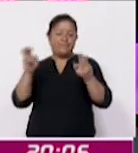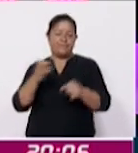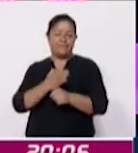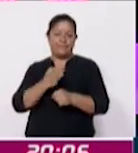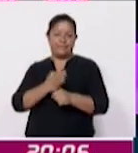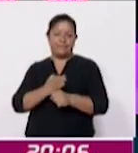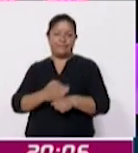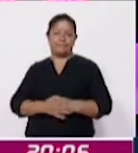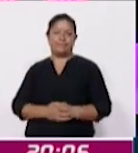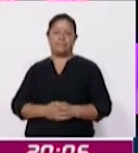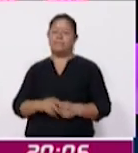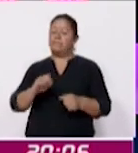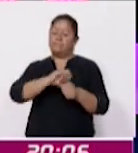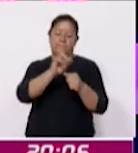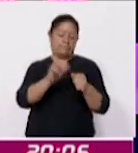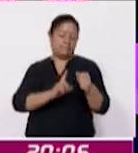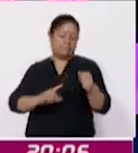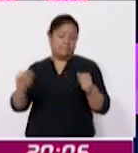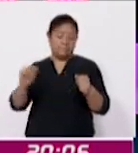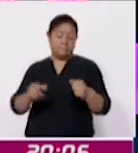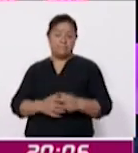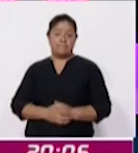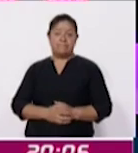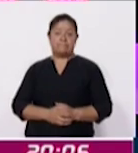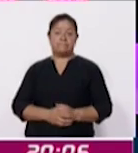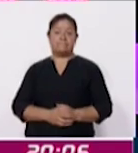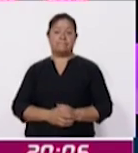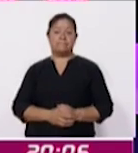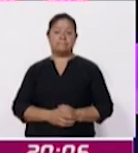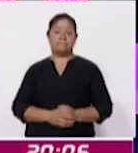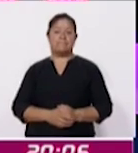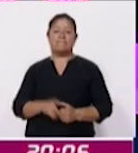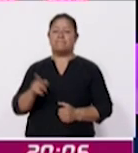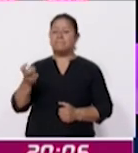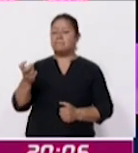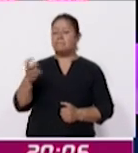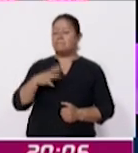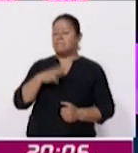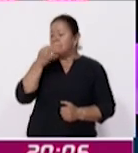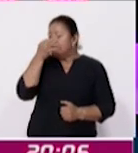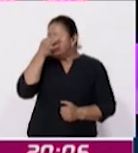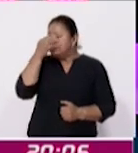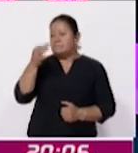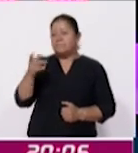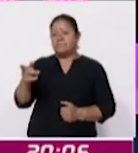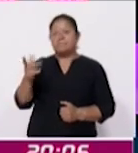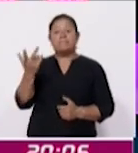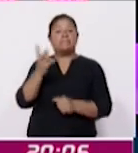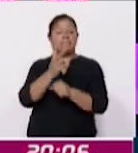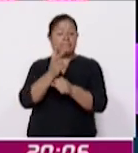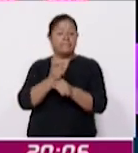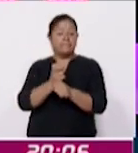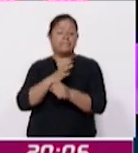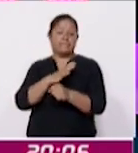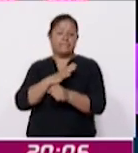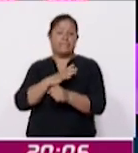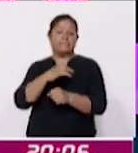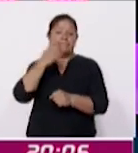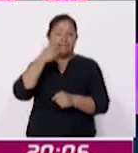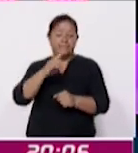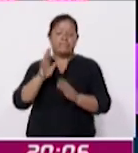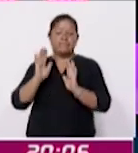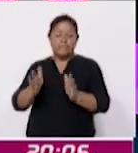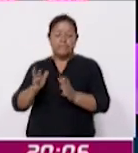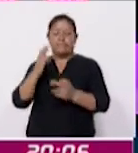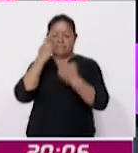todo el país. Y este ha sido esencialmente el exhorto que se hace para que se haga una